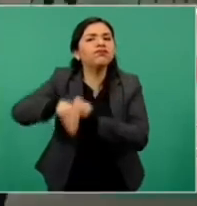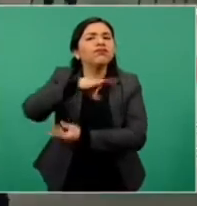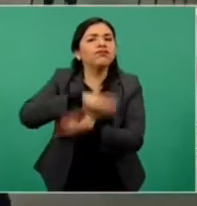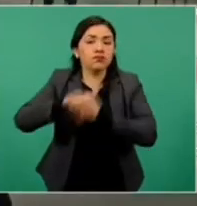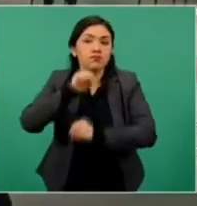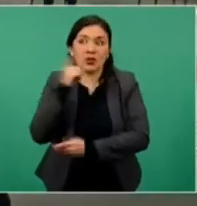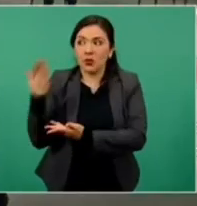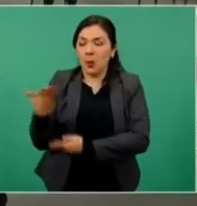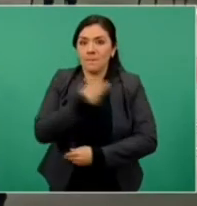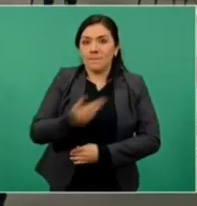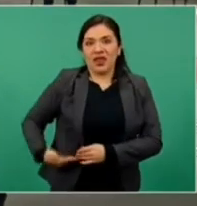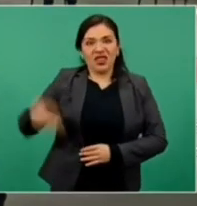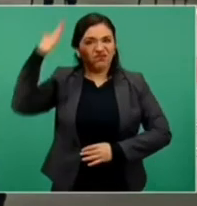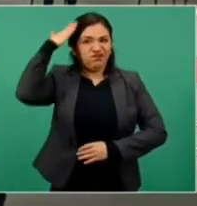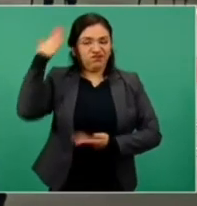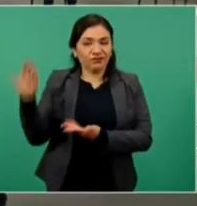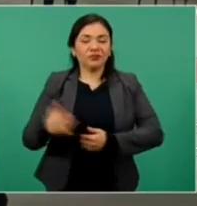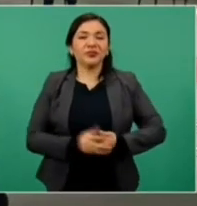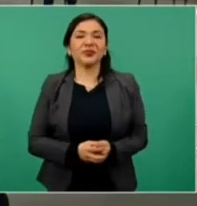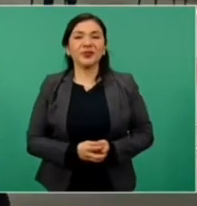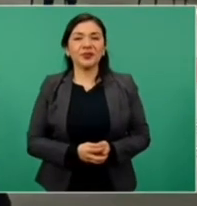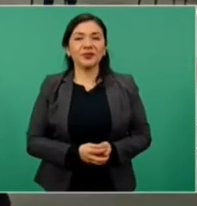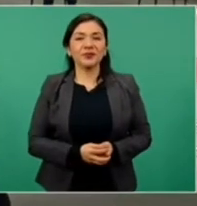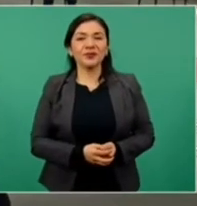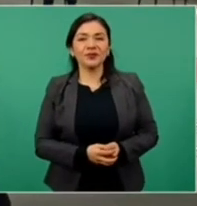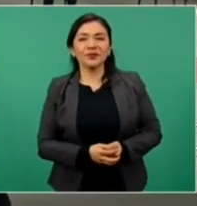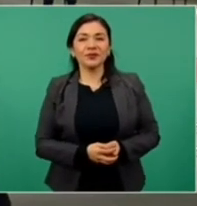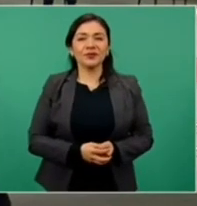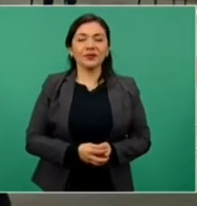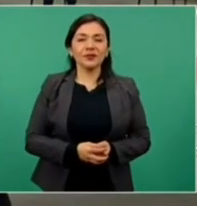Entonces, si me permite, presidente,